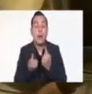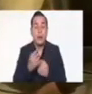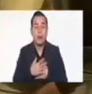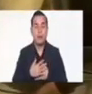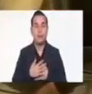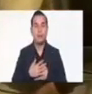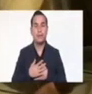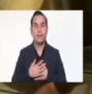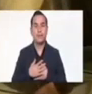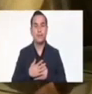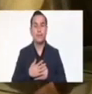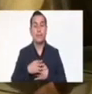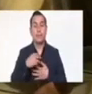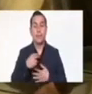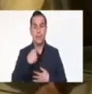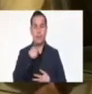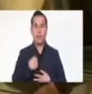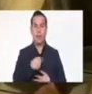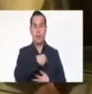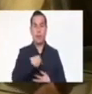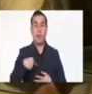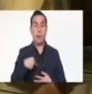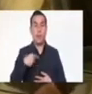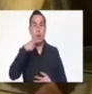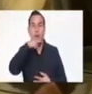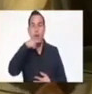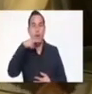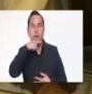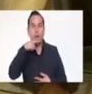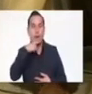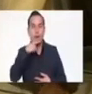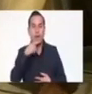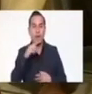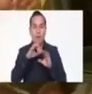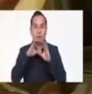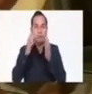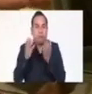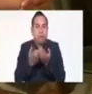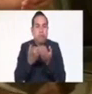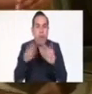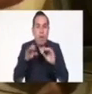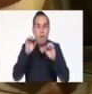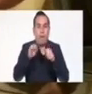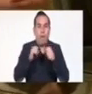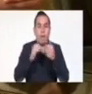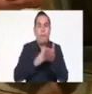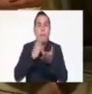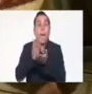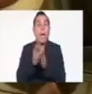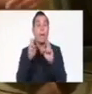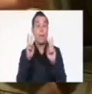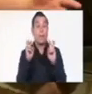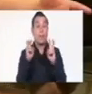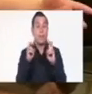la Cruz Roja Internacional, el Comité de la Cruz Roja Internacional, que es el único avalado para ir a ver el tema